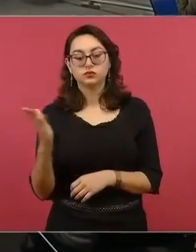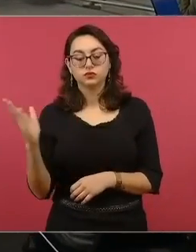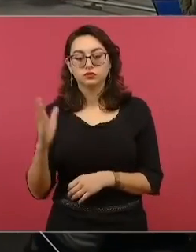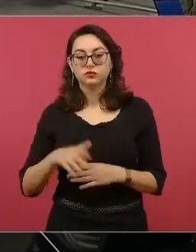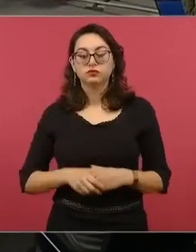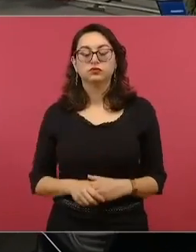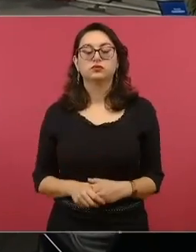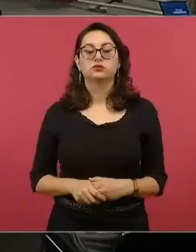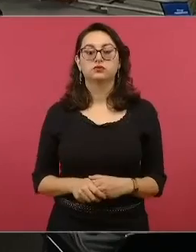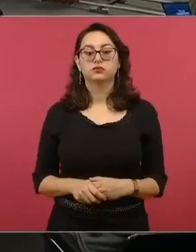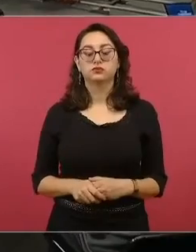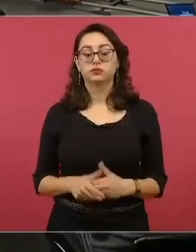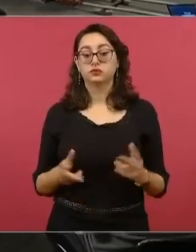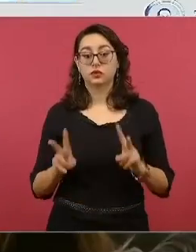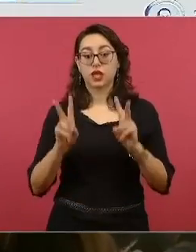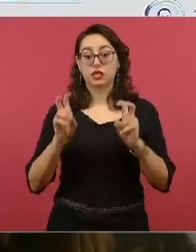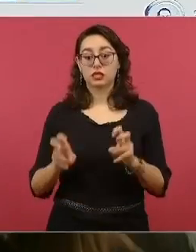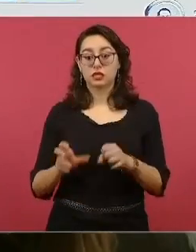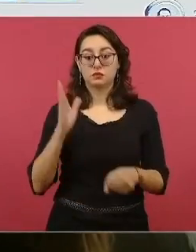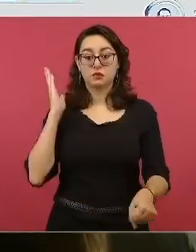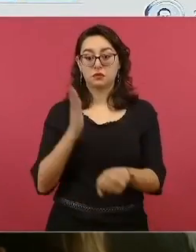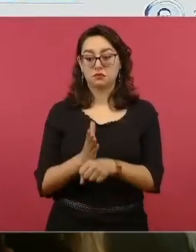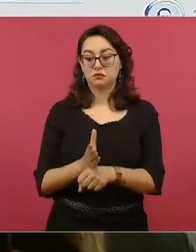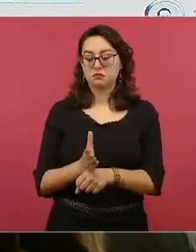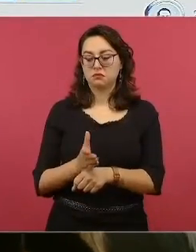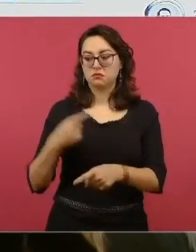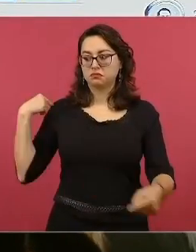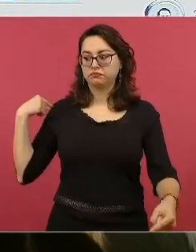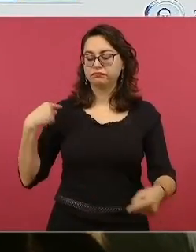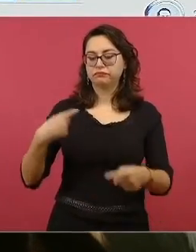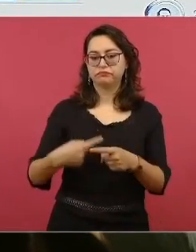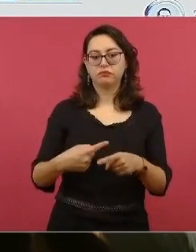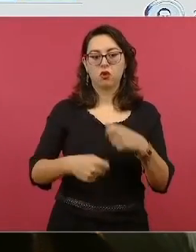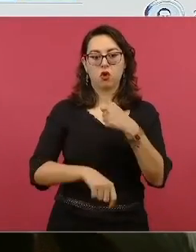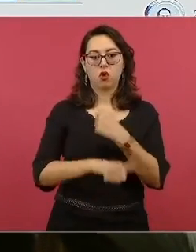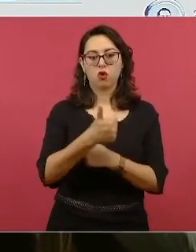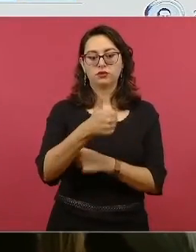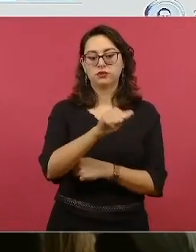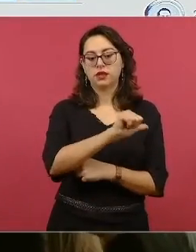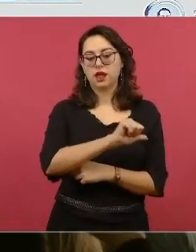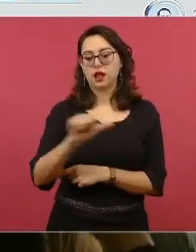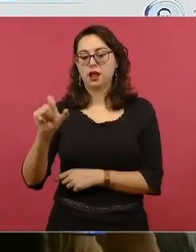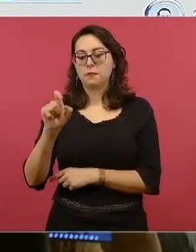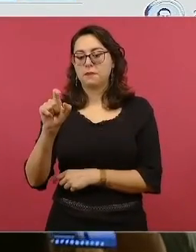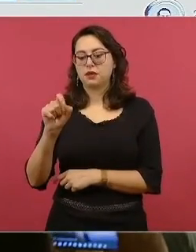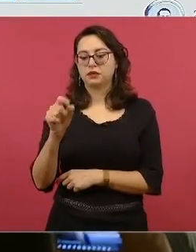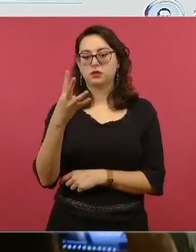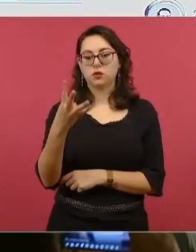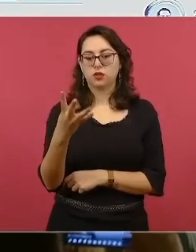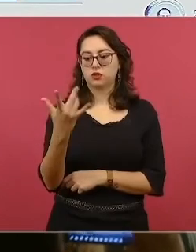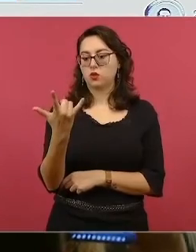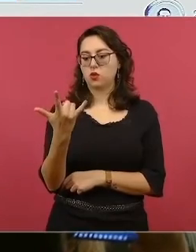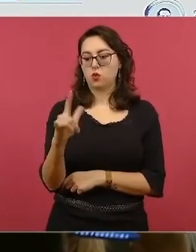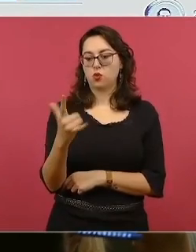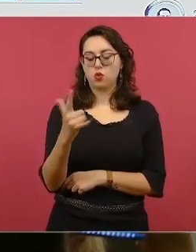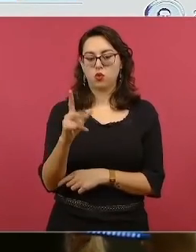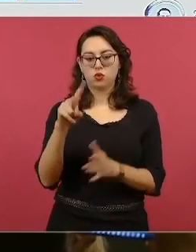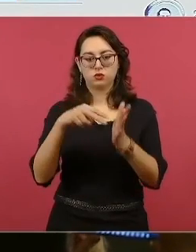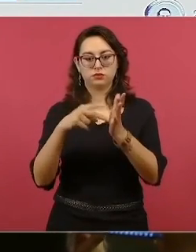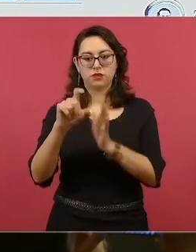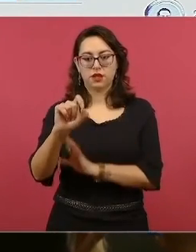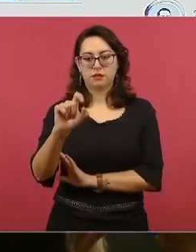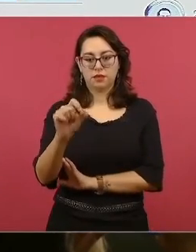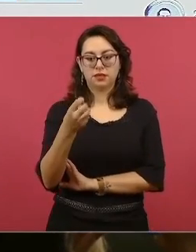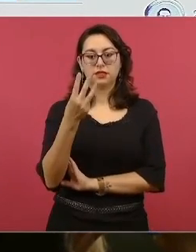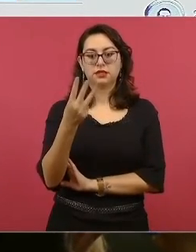en esta ocasión del periodo del 11 al 24 de julio del presente año. En